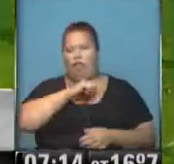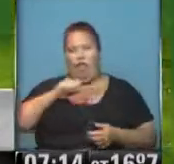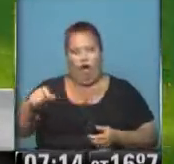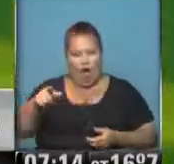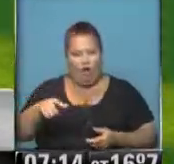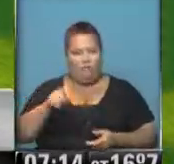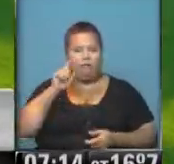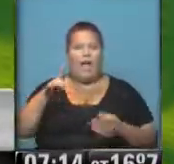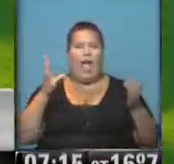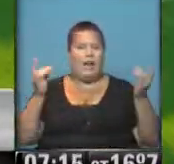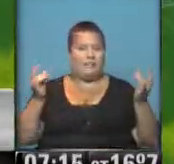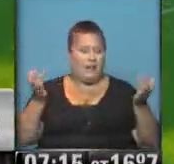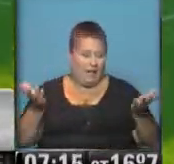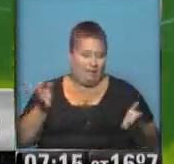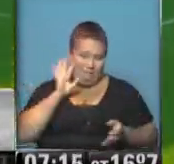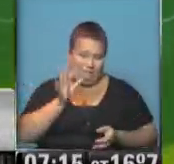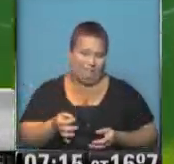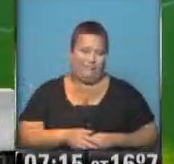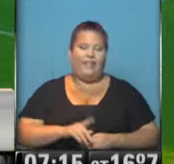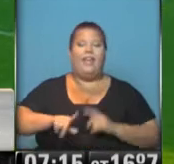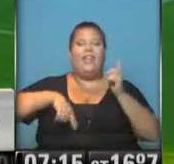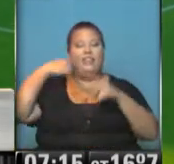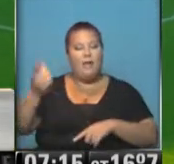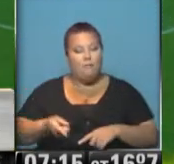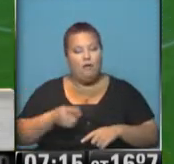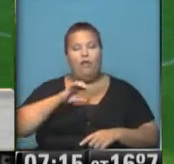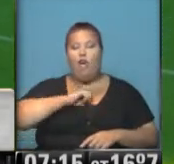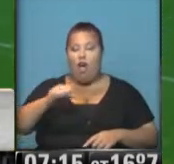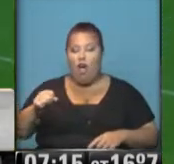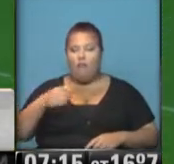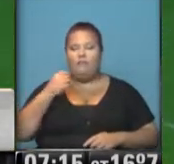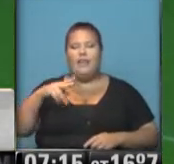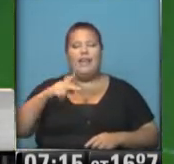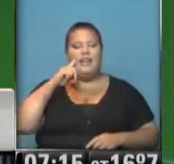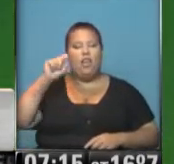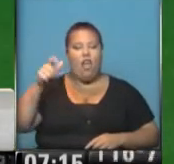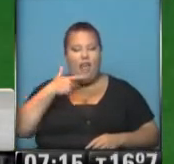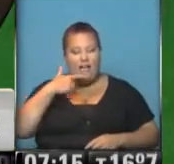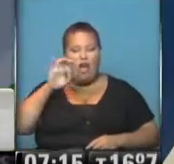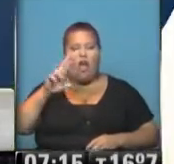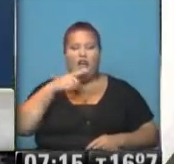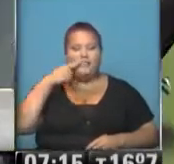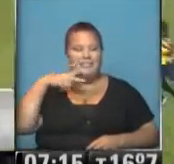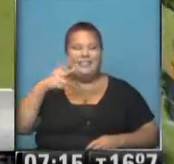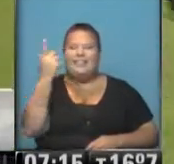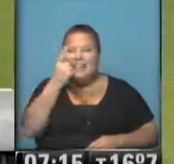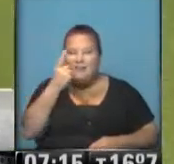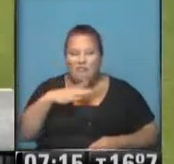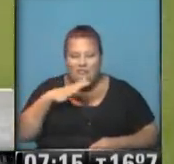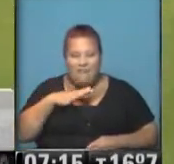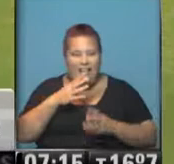fueron de Arsenal de Sarandí, claro está. Después llegaría el descuento de Nicolás Orsini a solo tres minutos